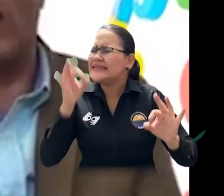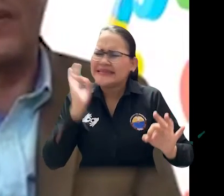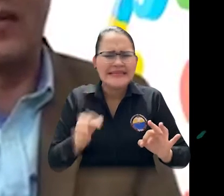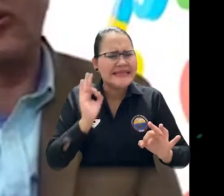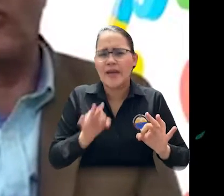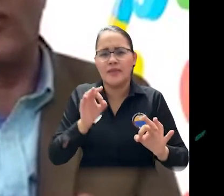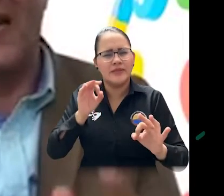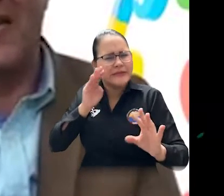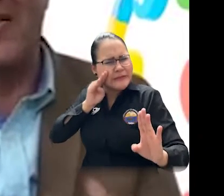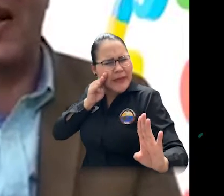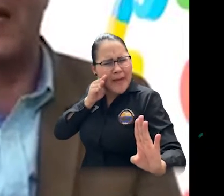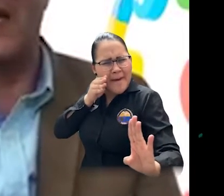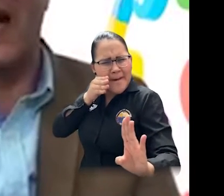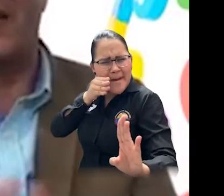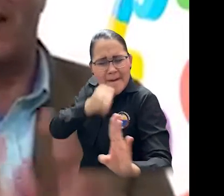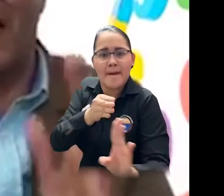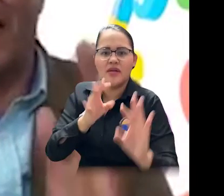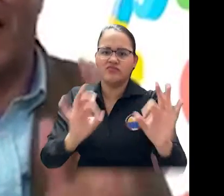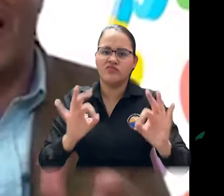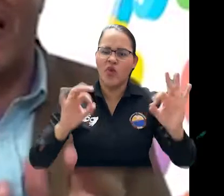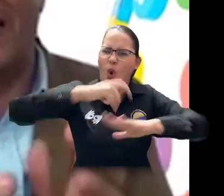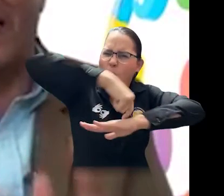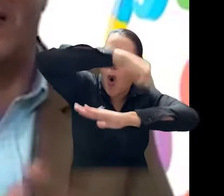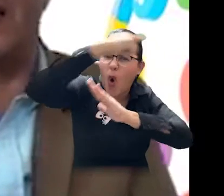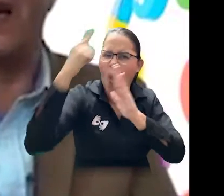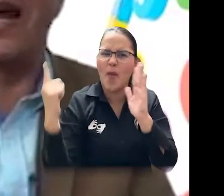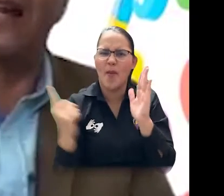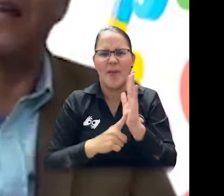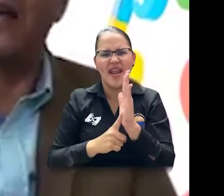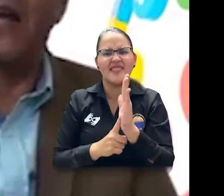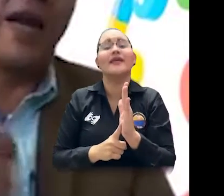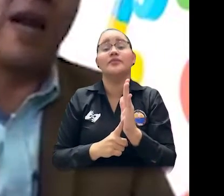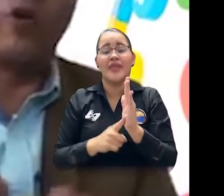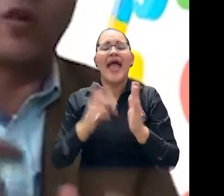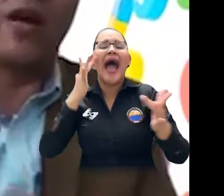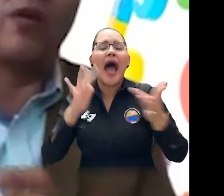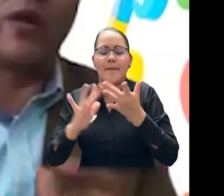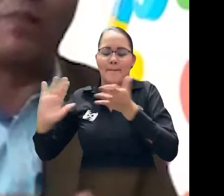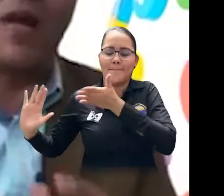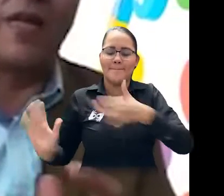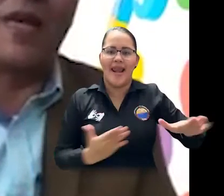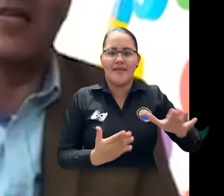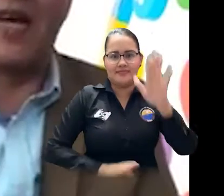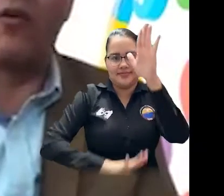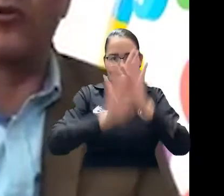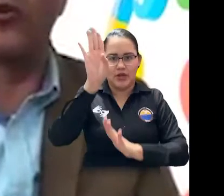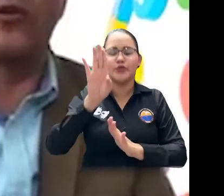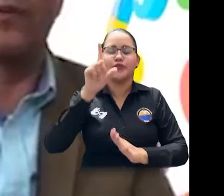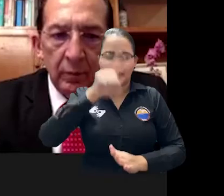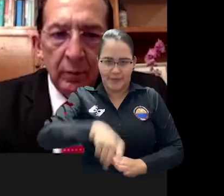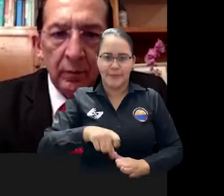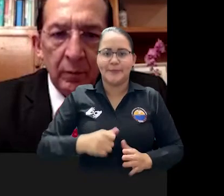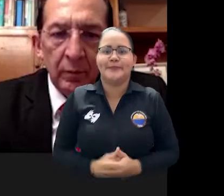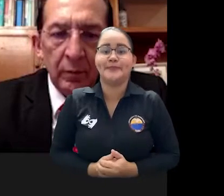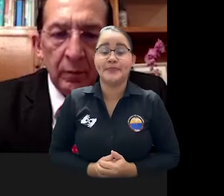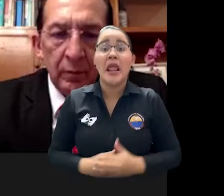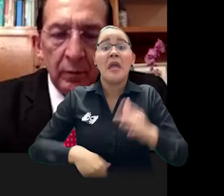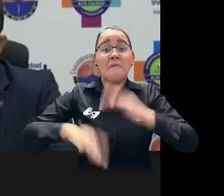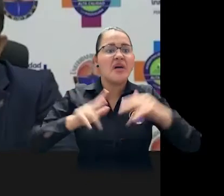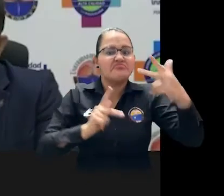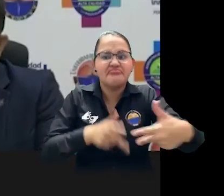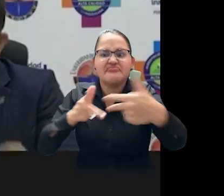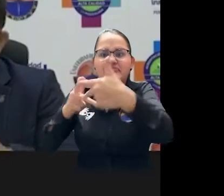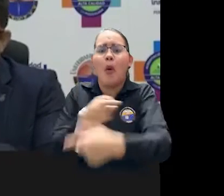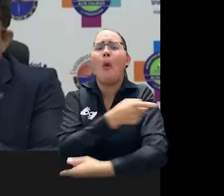aseguramiento de esa calidad de manera integral en armonía con el plan de desarrollo. En el importante